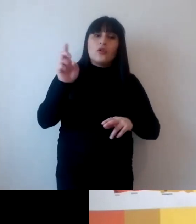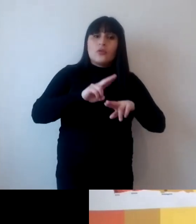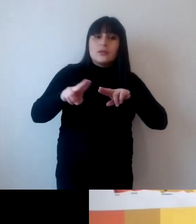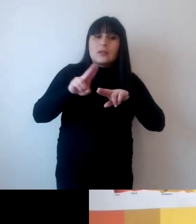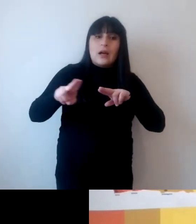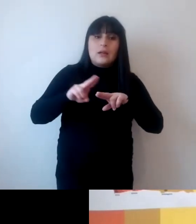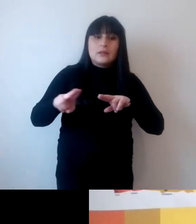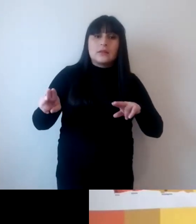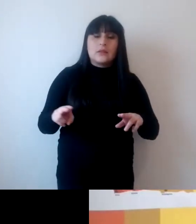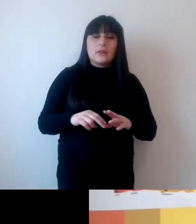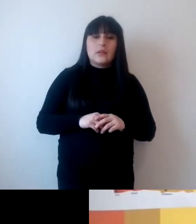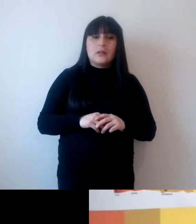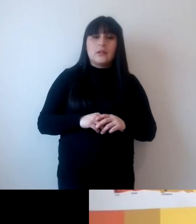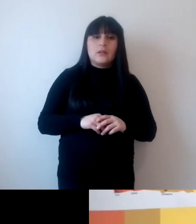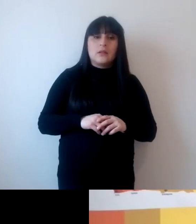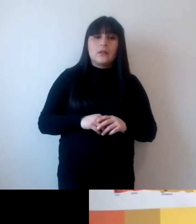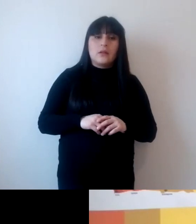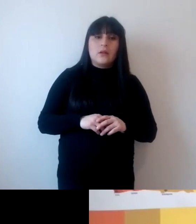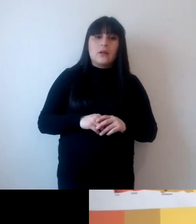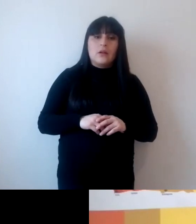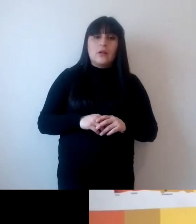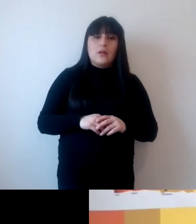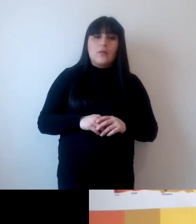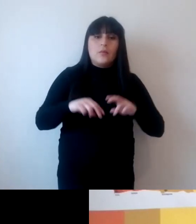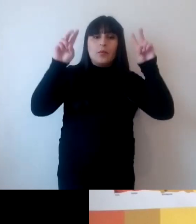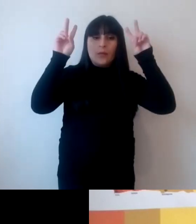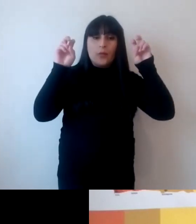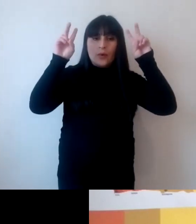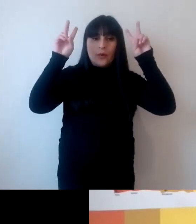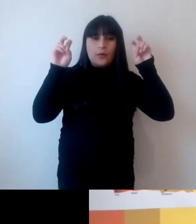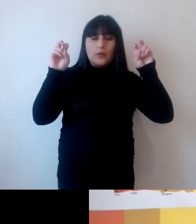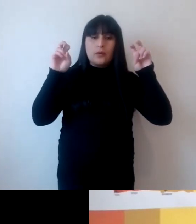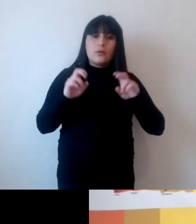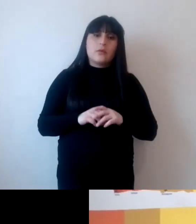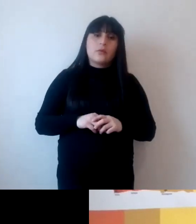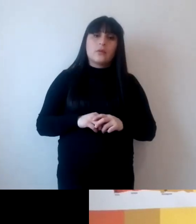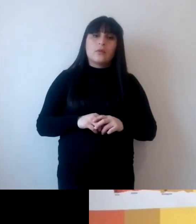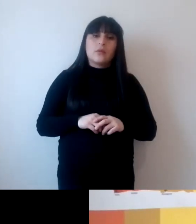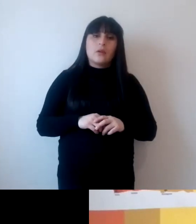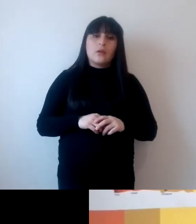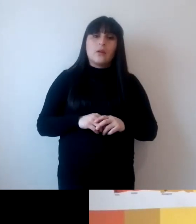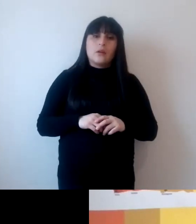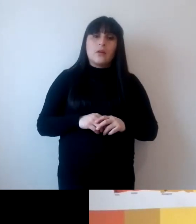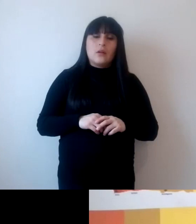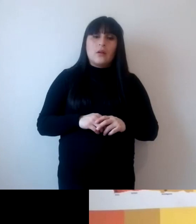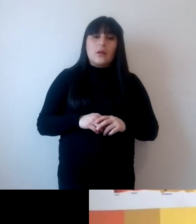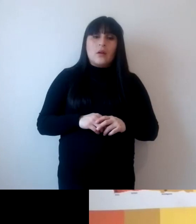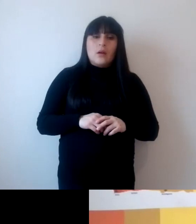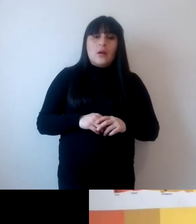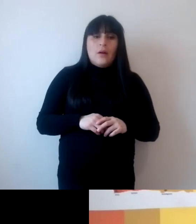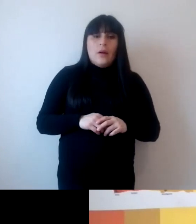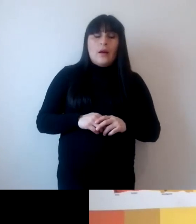casualmente de adolescentes por una cuestión solo cronológica o generacional o porque la